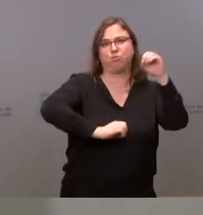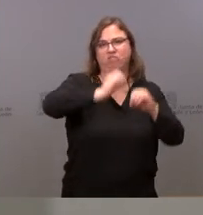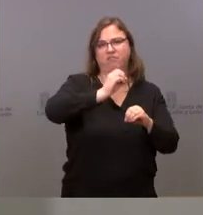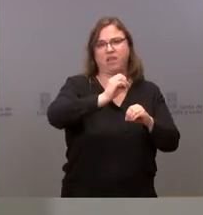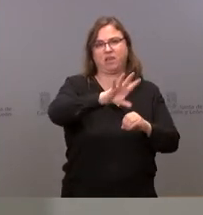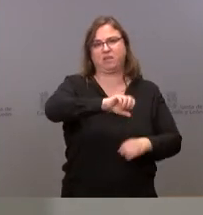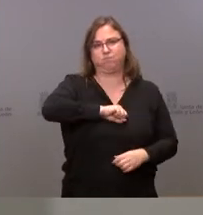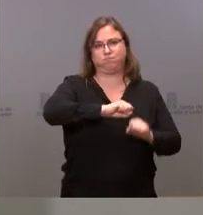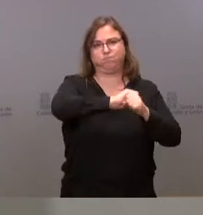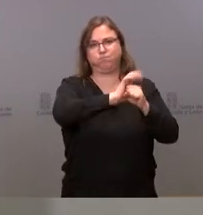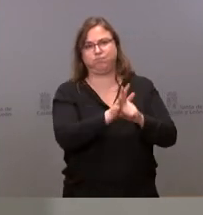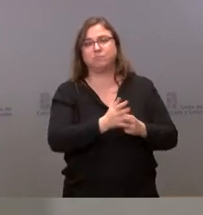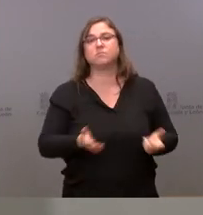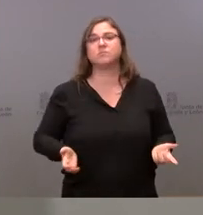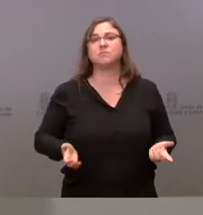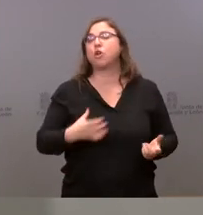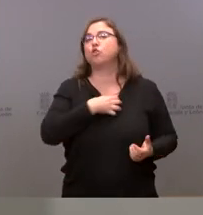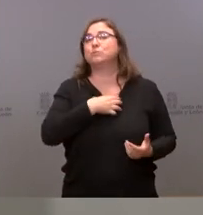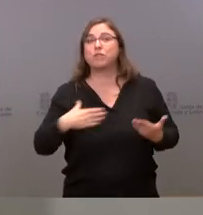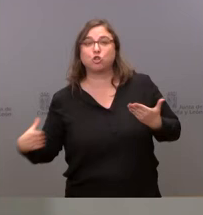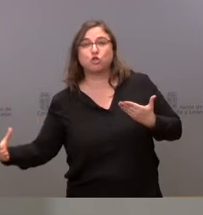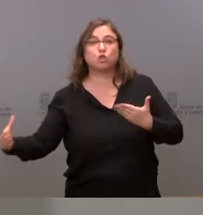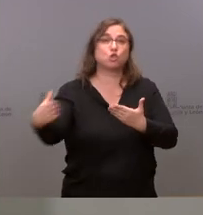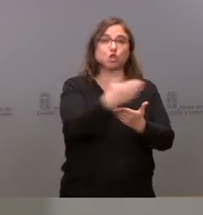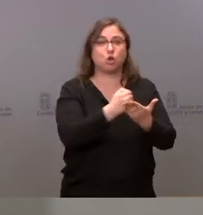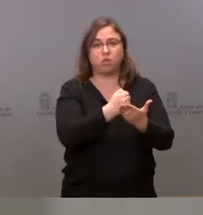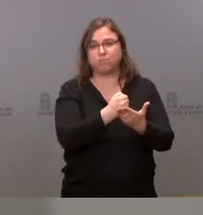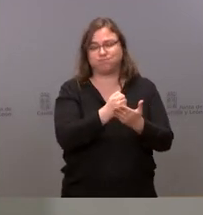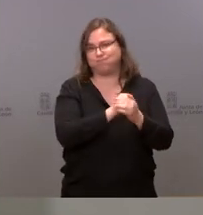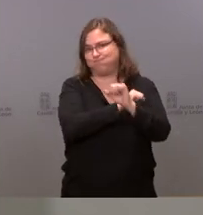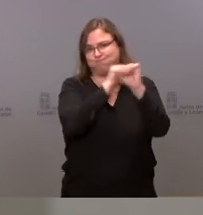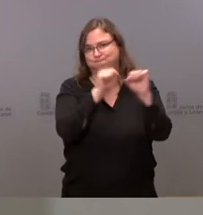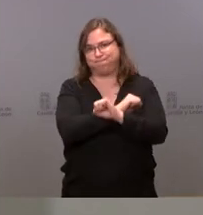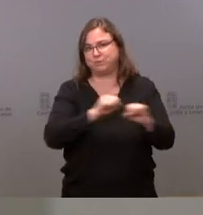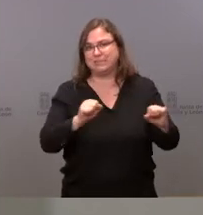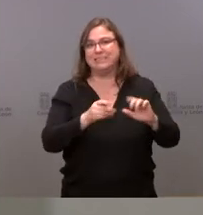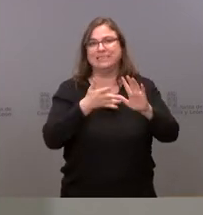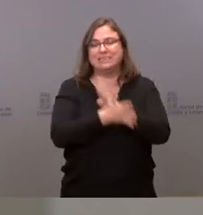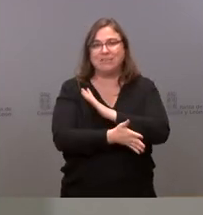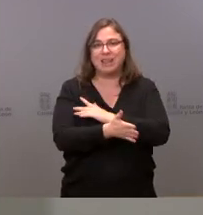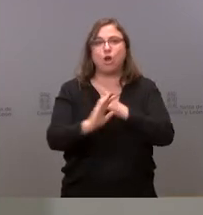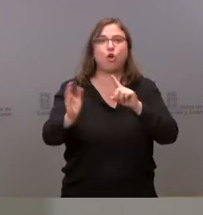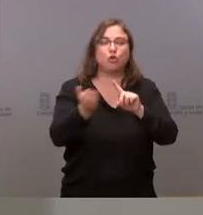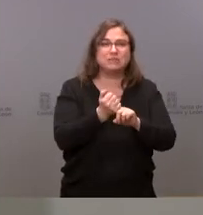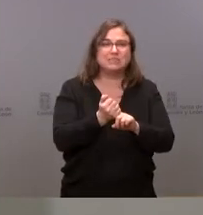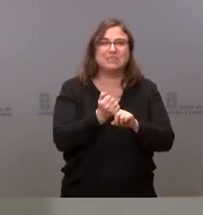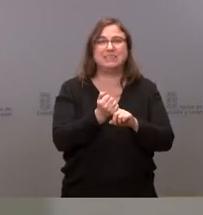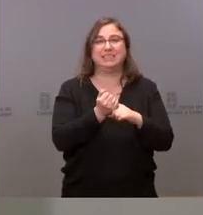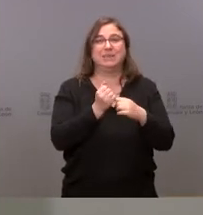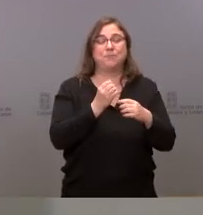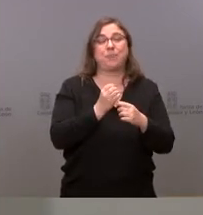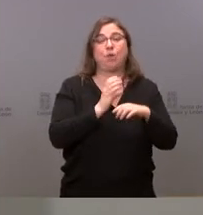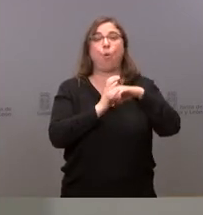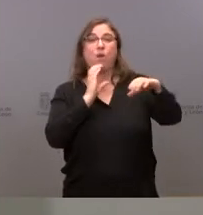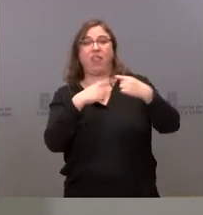no podremos llegar a todos porque llegar a todos y a la vez se podría tener una serie de unidades móviles